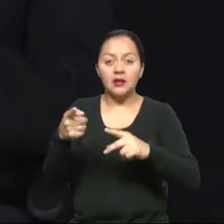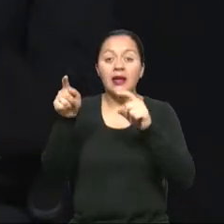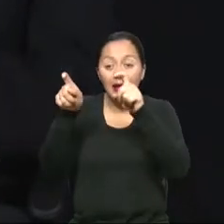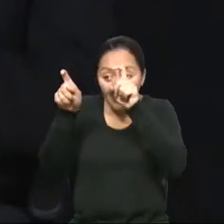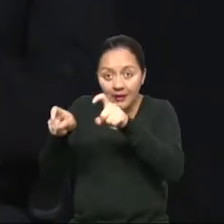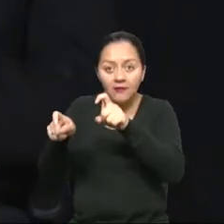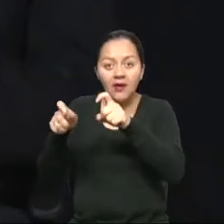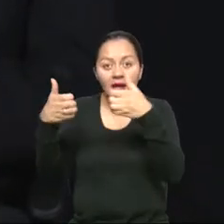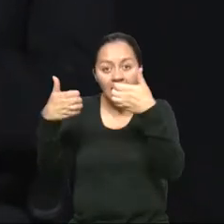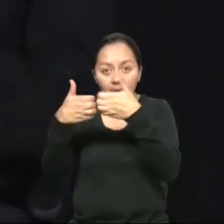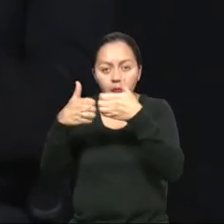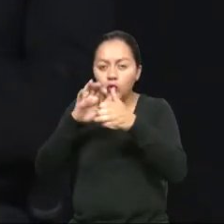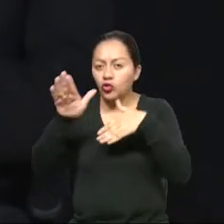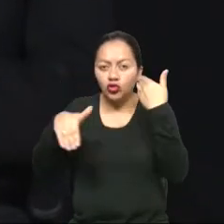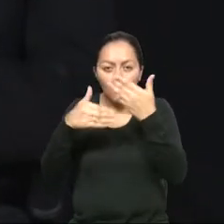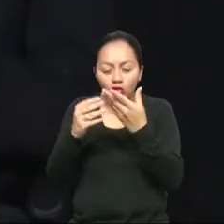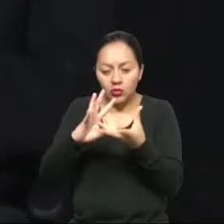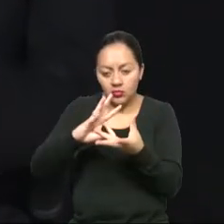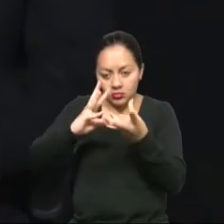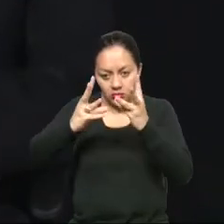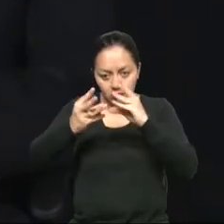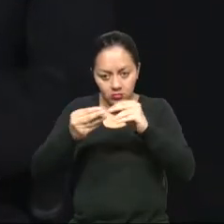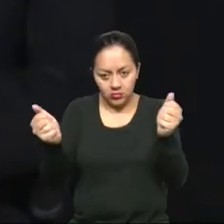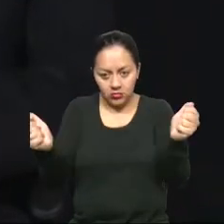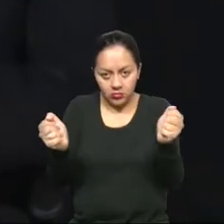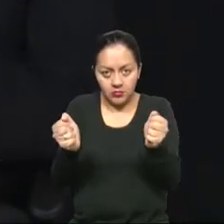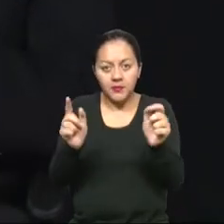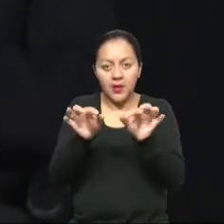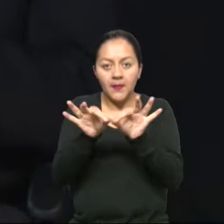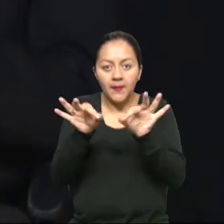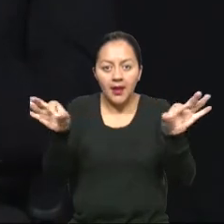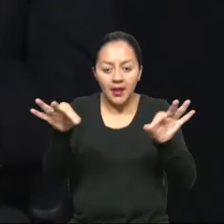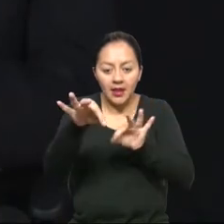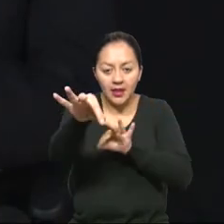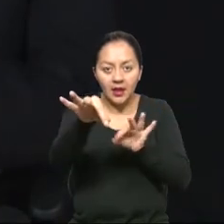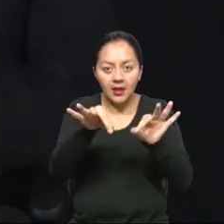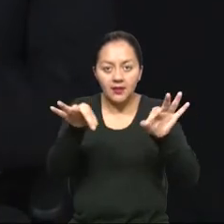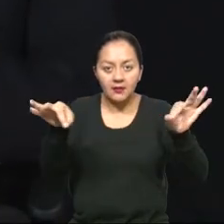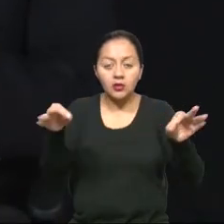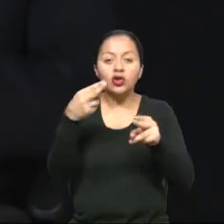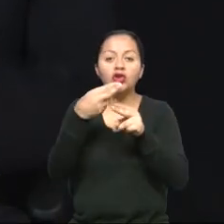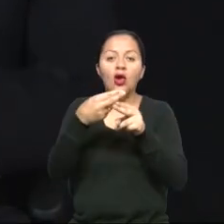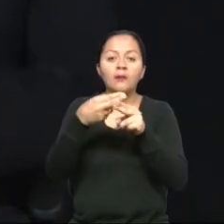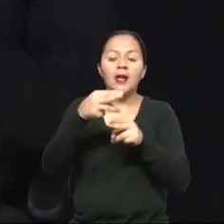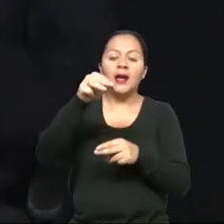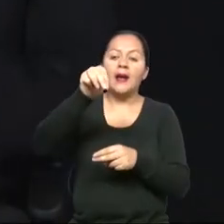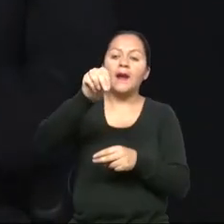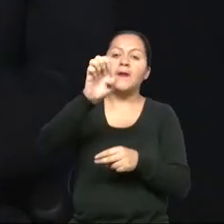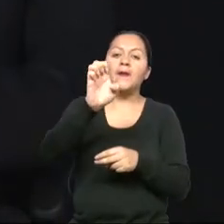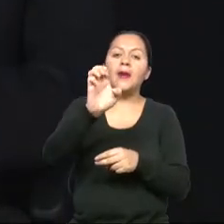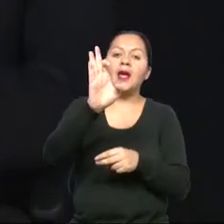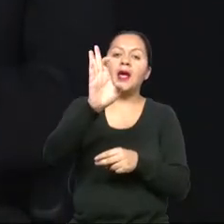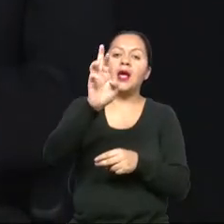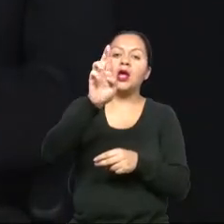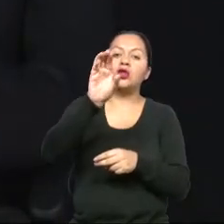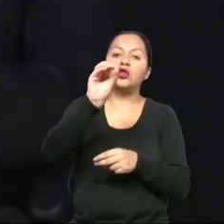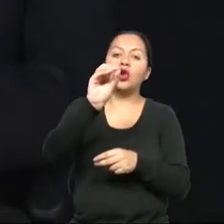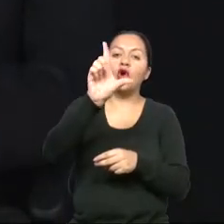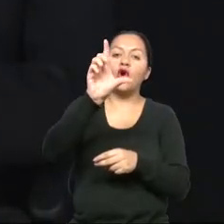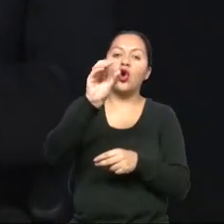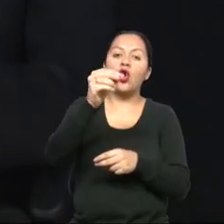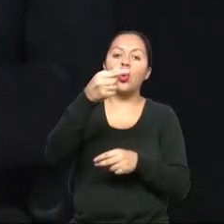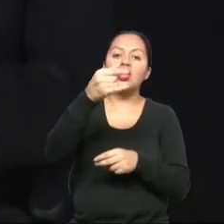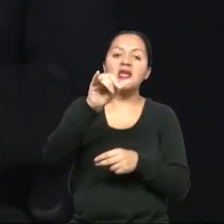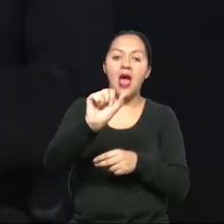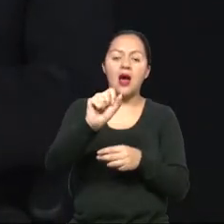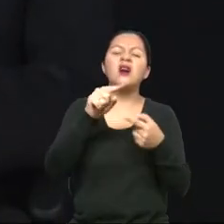estén en sus equipos calibrados. Para eso tenemos la ciencia de las mediciones, que es la metrología. Entonces, el INEM tiene a su cargo esas cuatro áreas